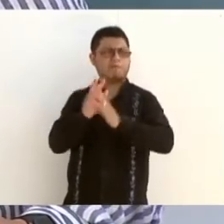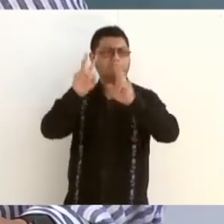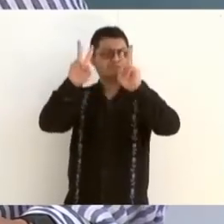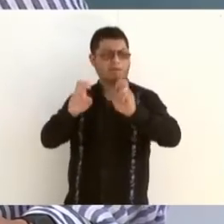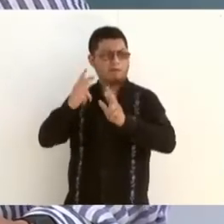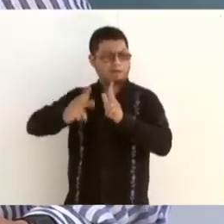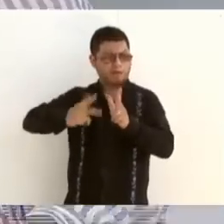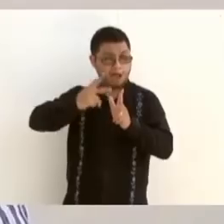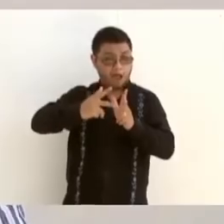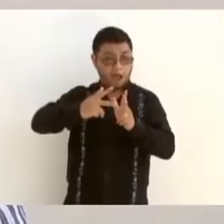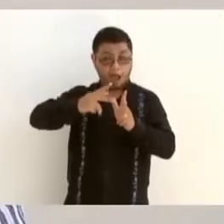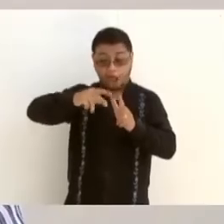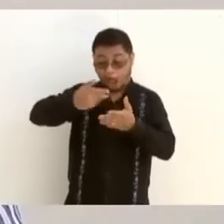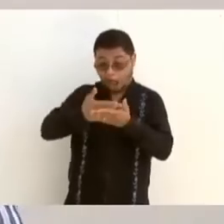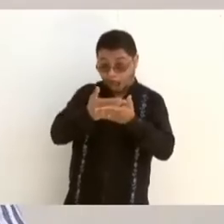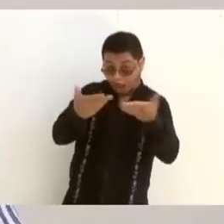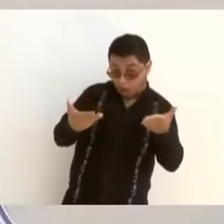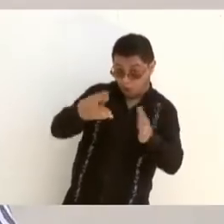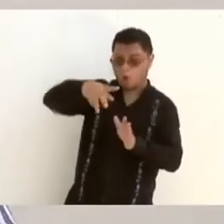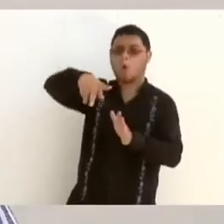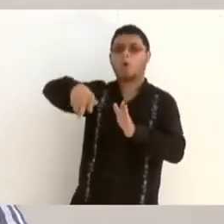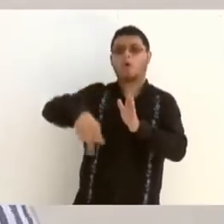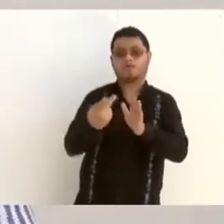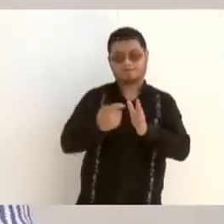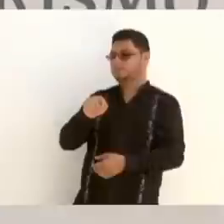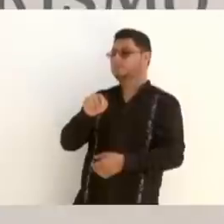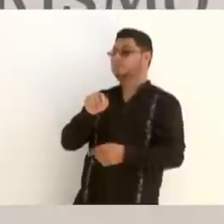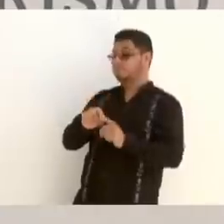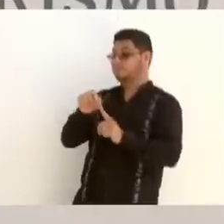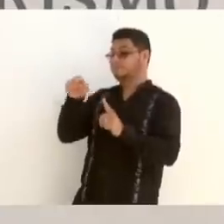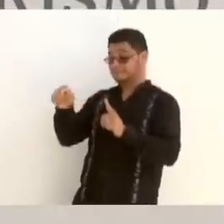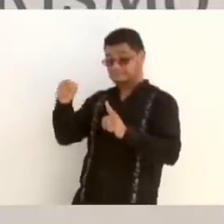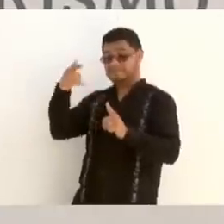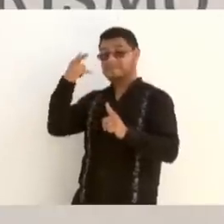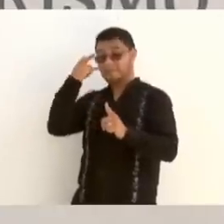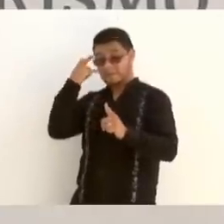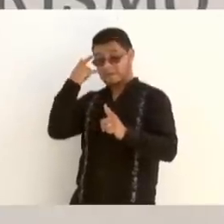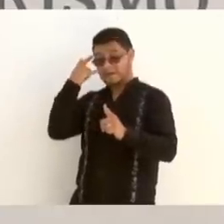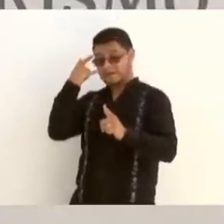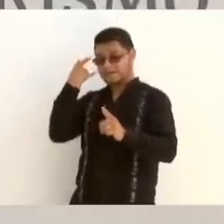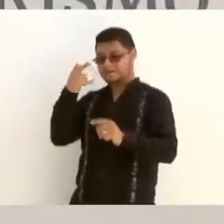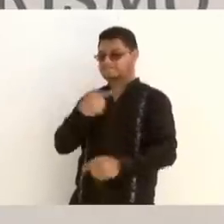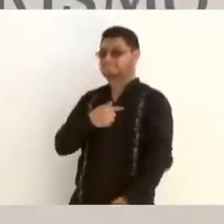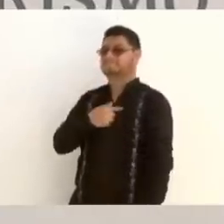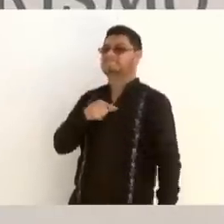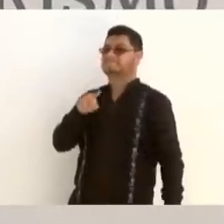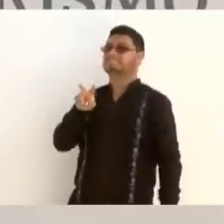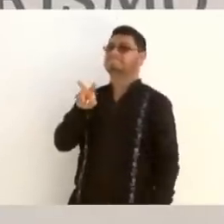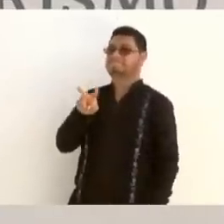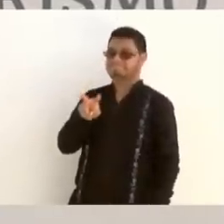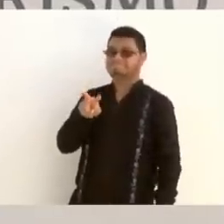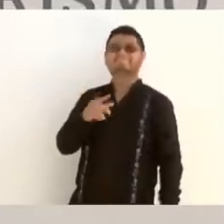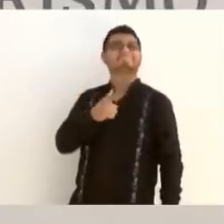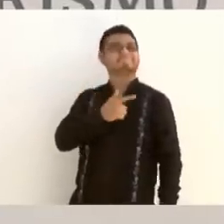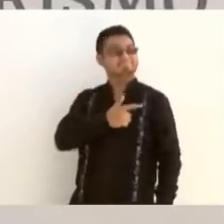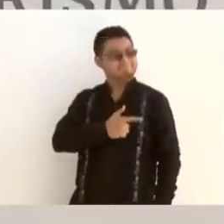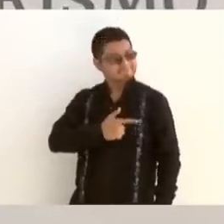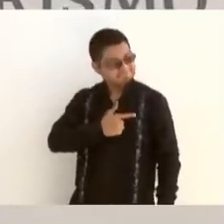compromiso de recuperarla y fortalecerla. Muchas gracias. Me da mucho gusto estar